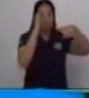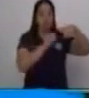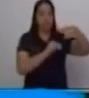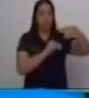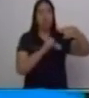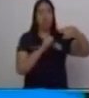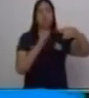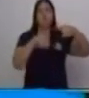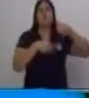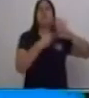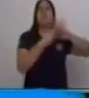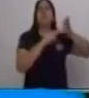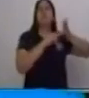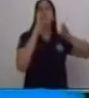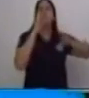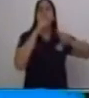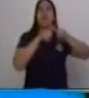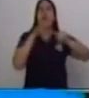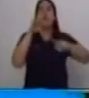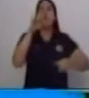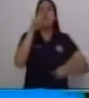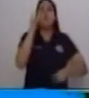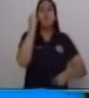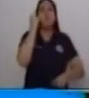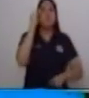que significa que va a estar presente.